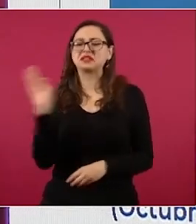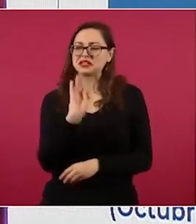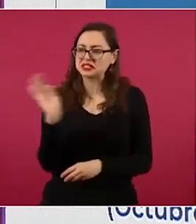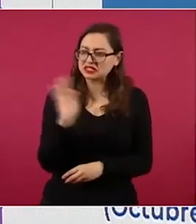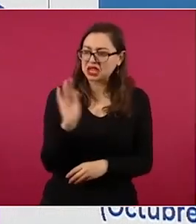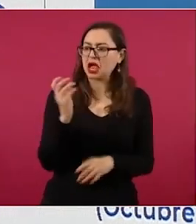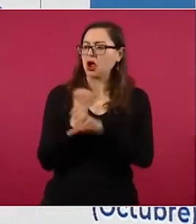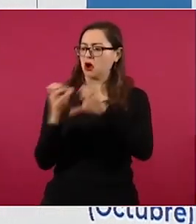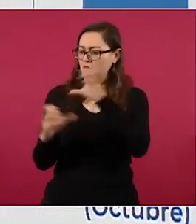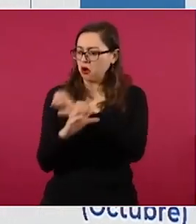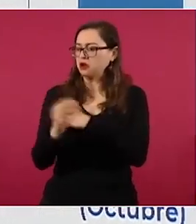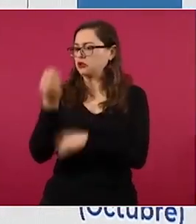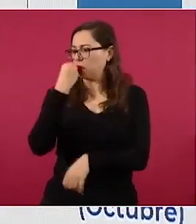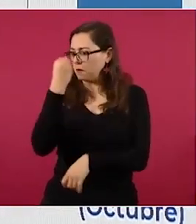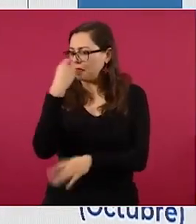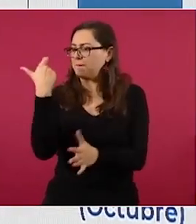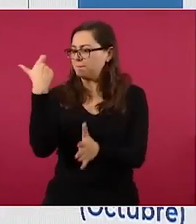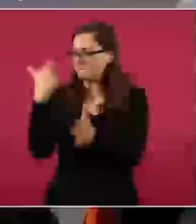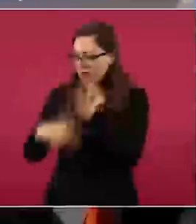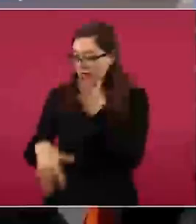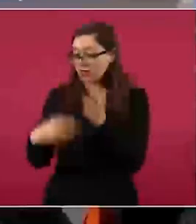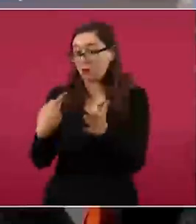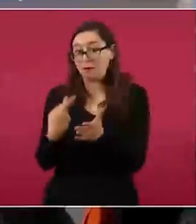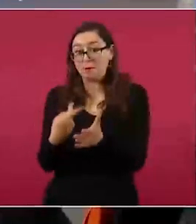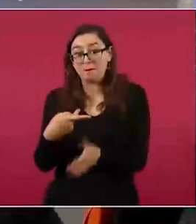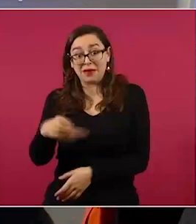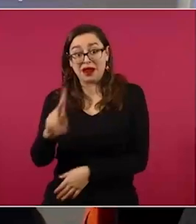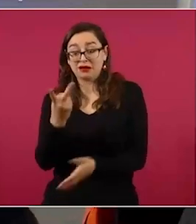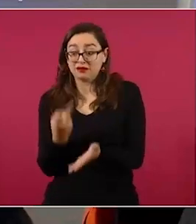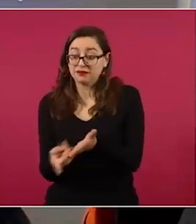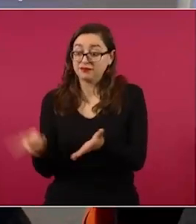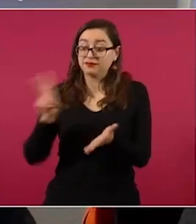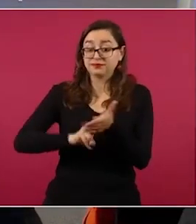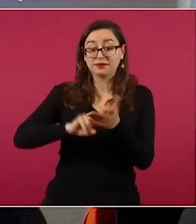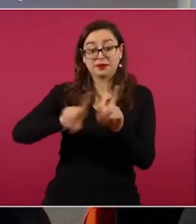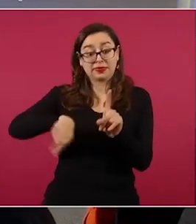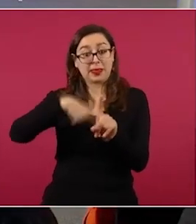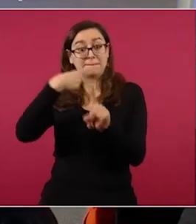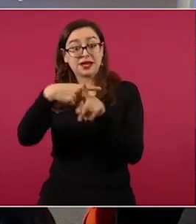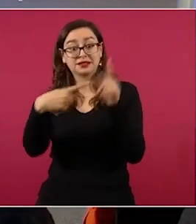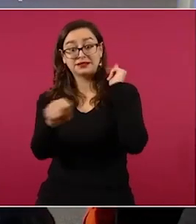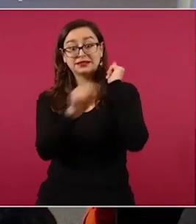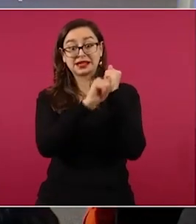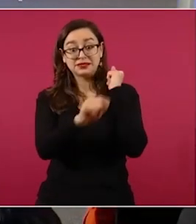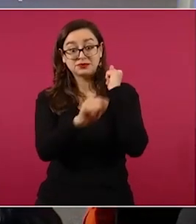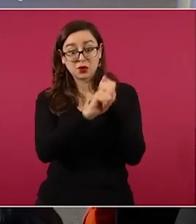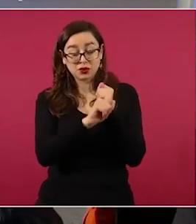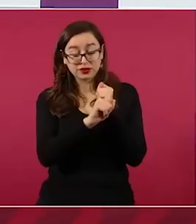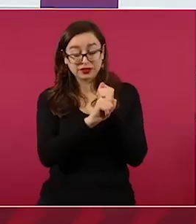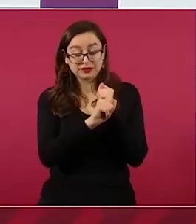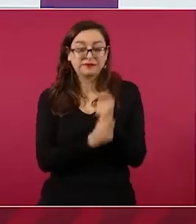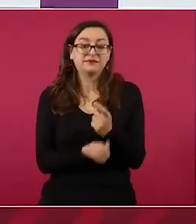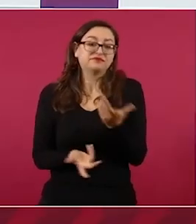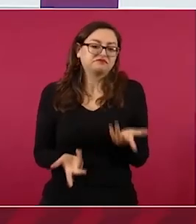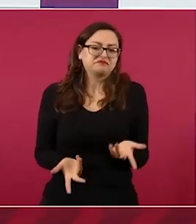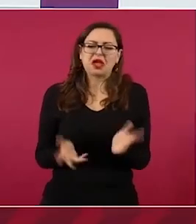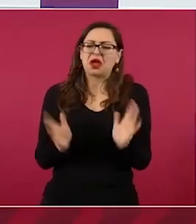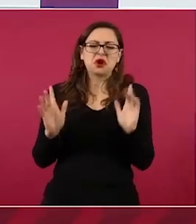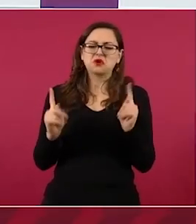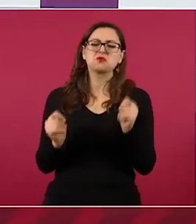pero no tome en cuenta lo que cuesta el transporte. Entonces, viene una crisis como la que estamos padeciendo